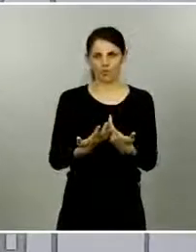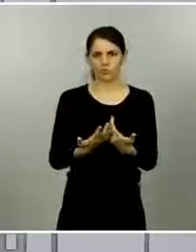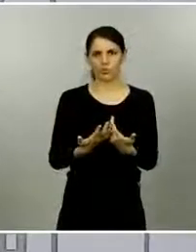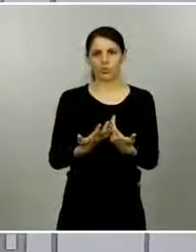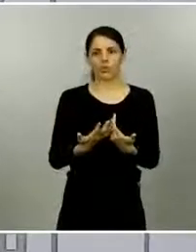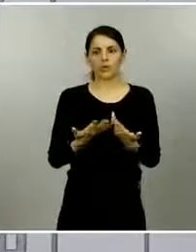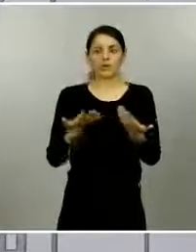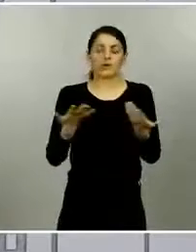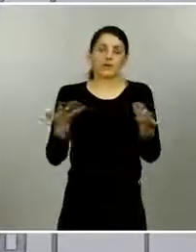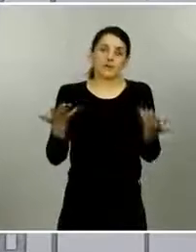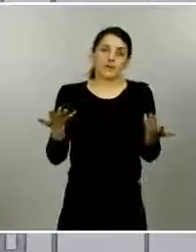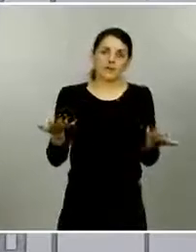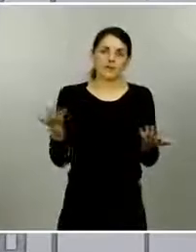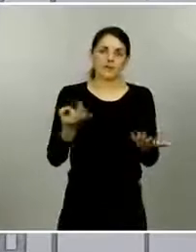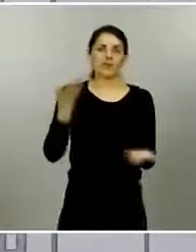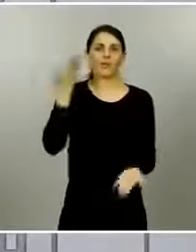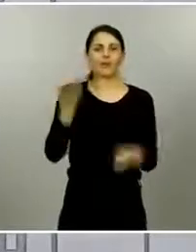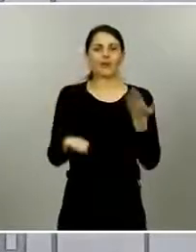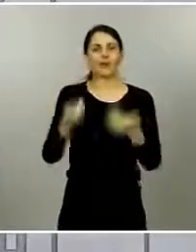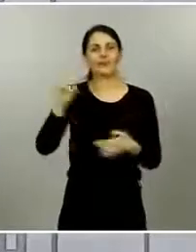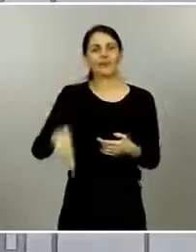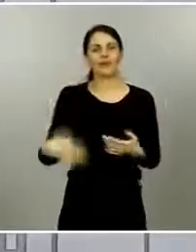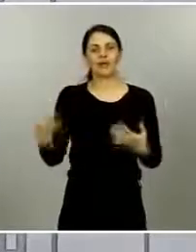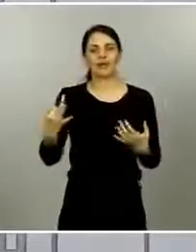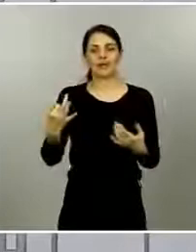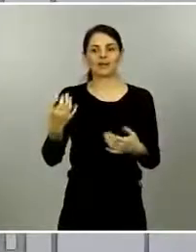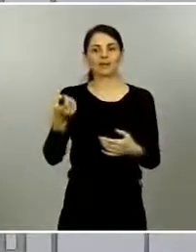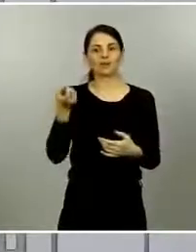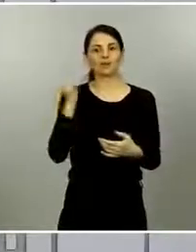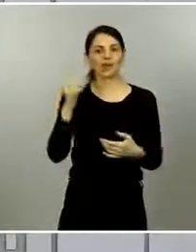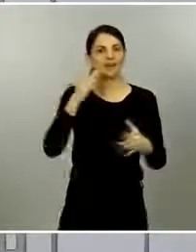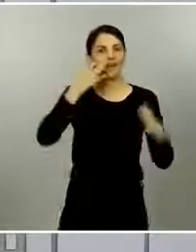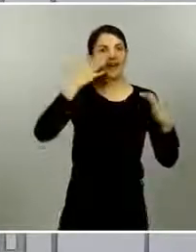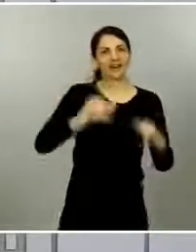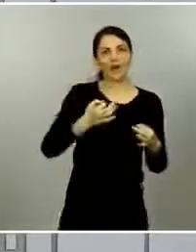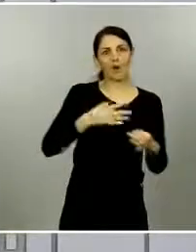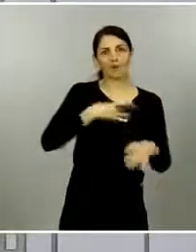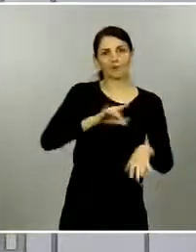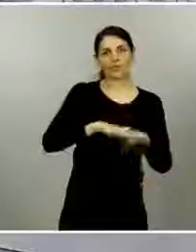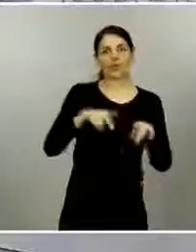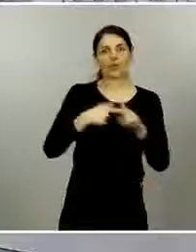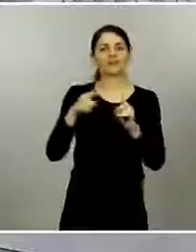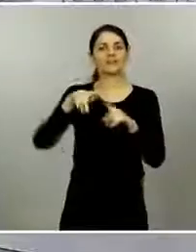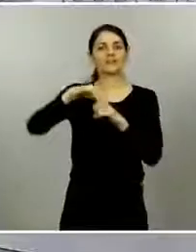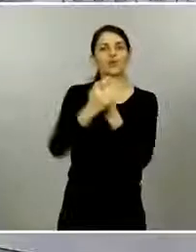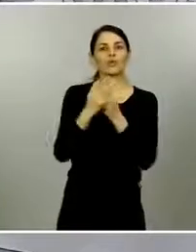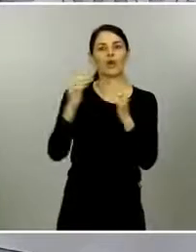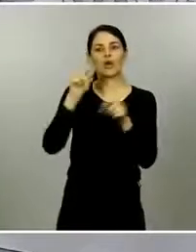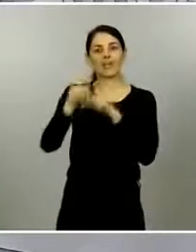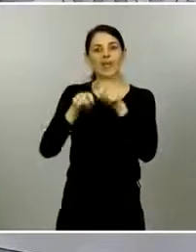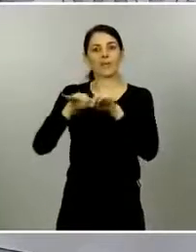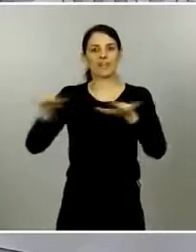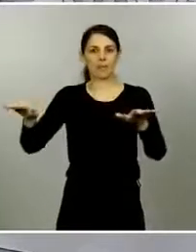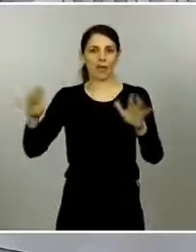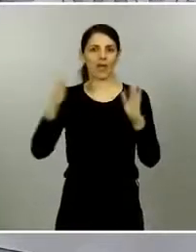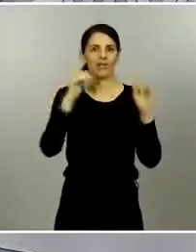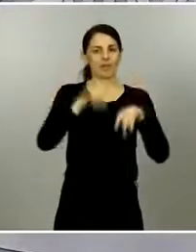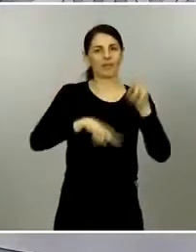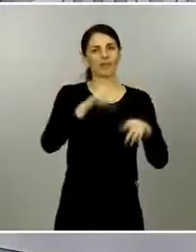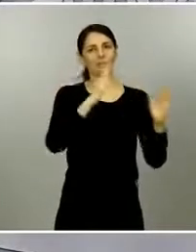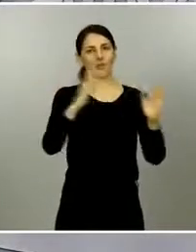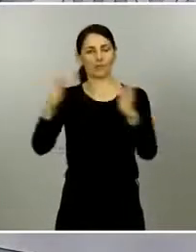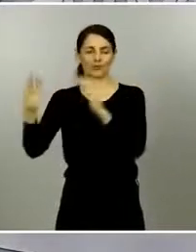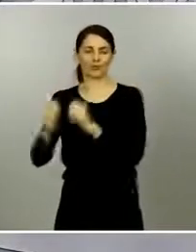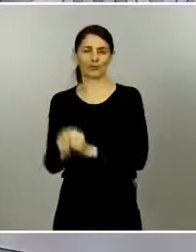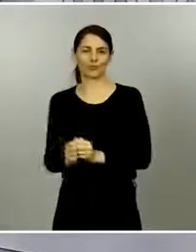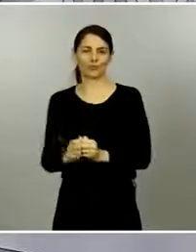manifestaciones y luego hay que valorar muy bien no solo los otros posibles riesgos sino la situación epidémica en cada momento Doctor Simón pues